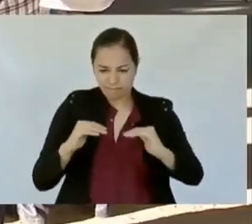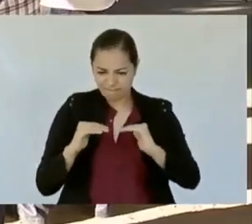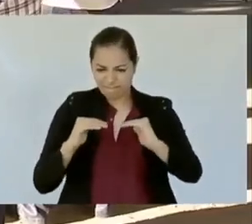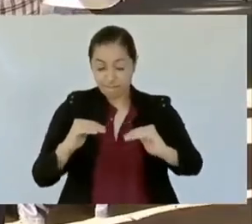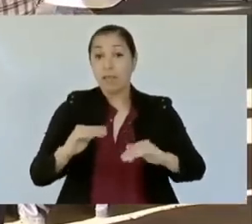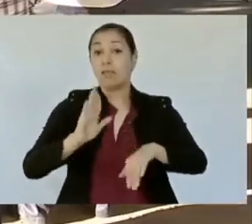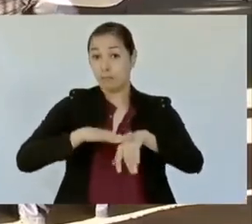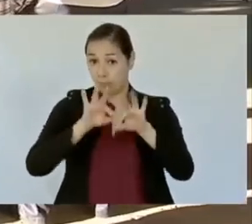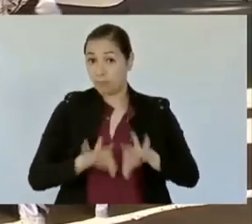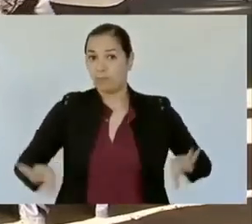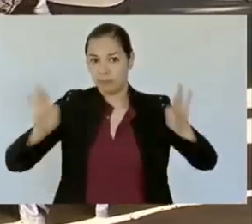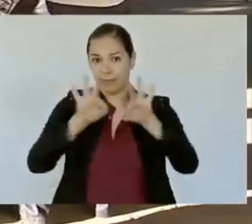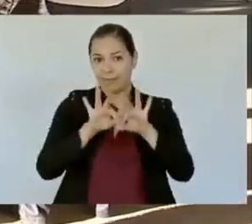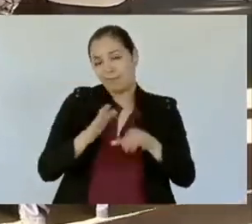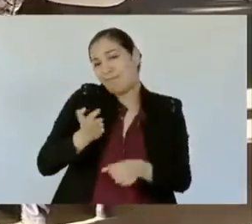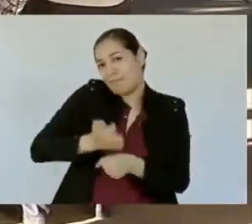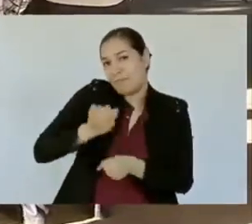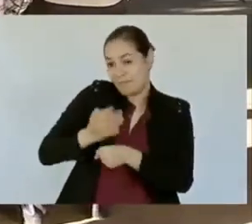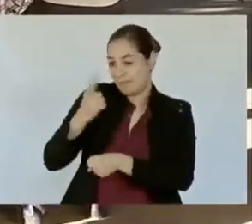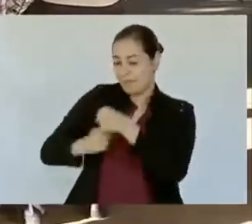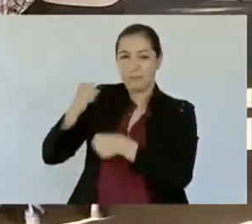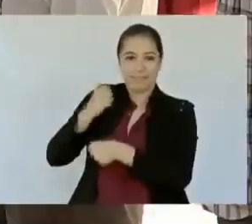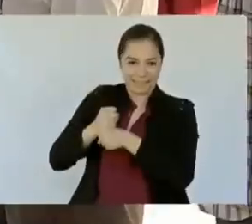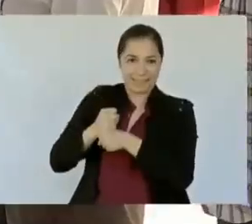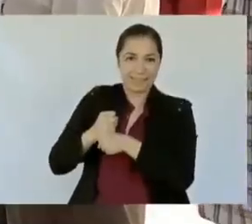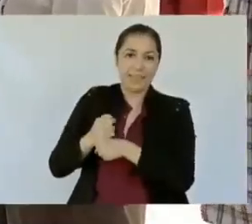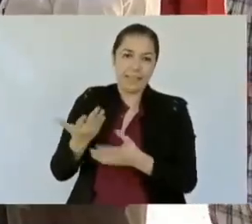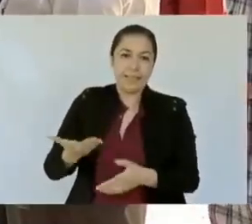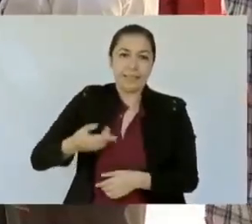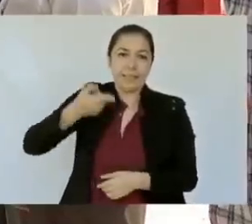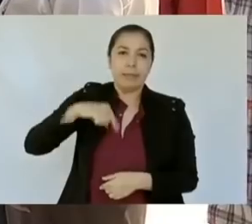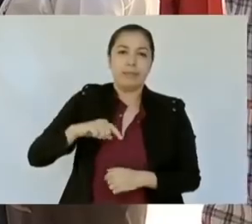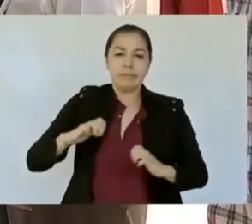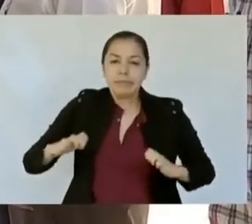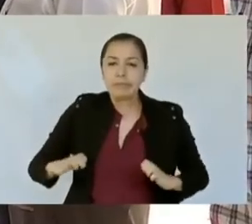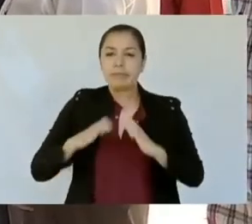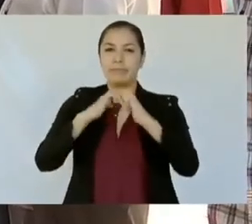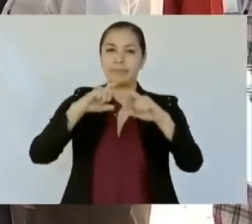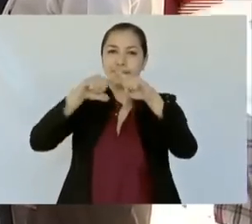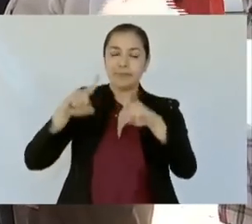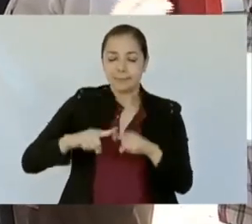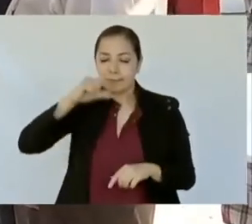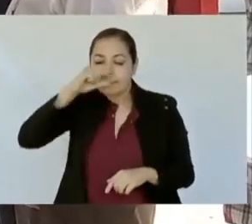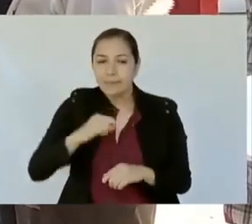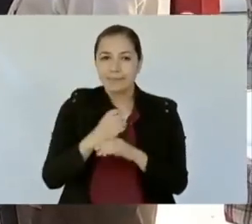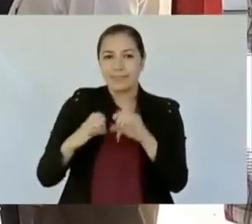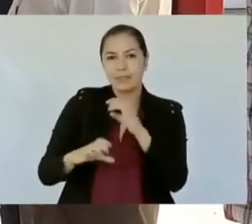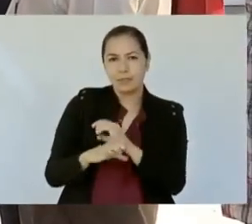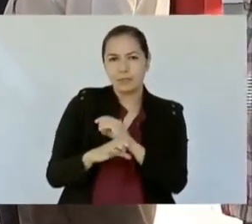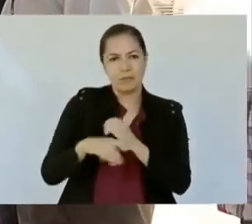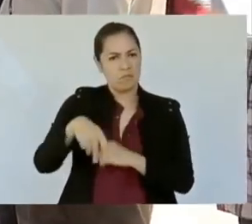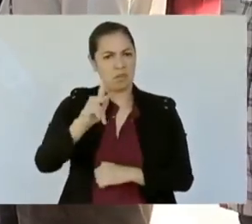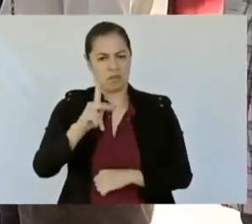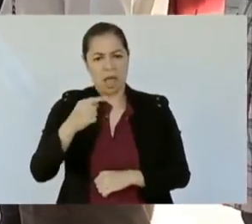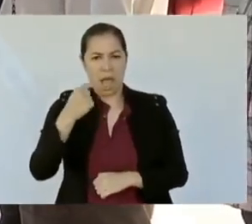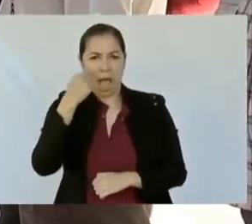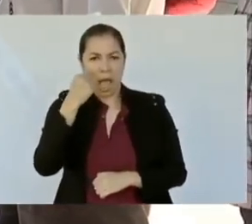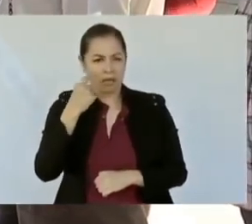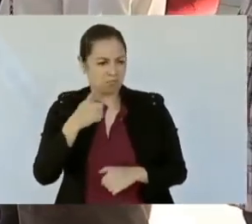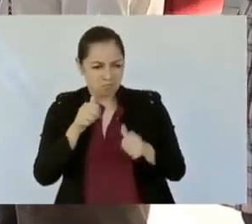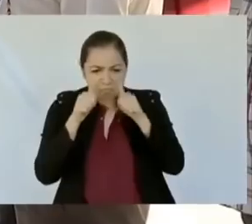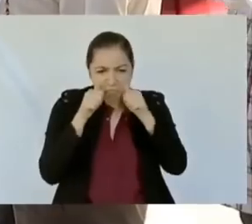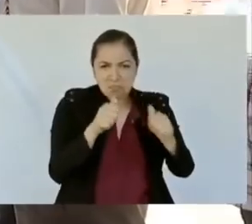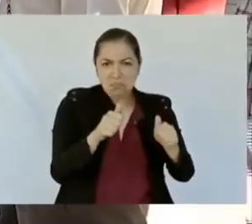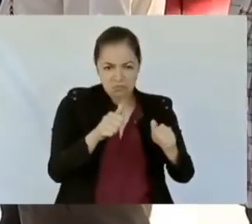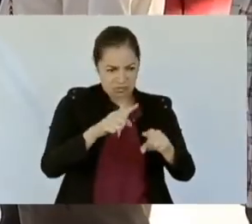Hasta ahorita, porque el año pasado y antepasado, pues hubo algunas emergencias que nos afectaron, que en nuestro caso fueron atendidas en su momento y están